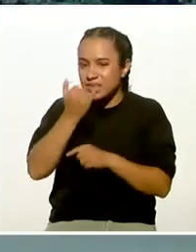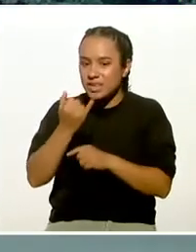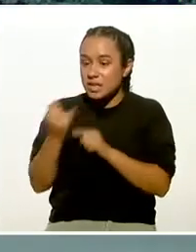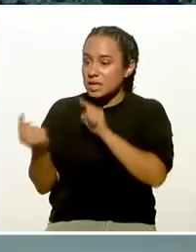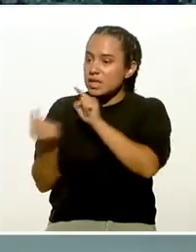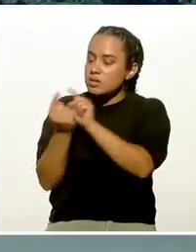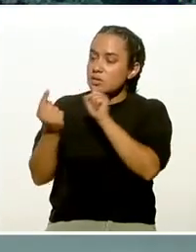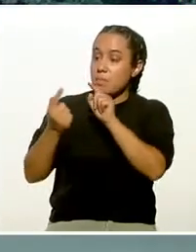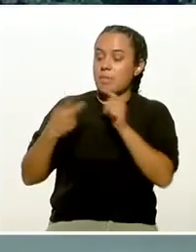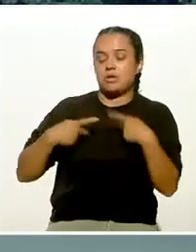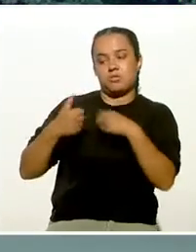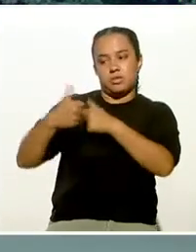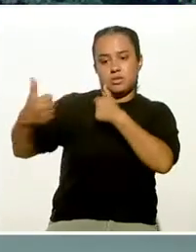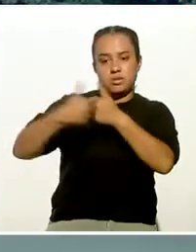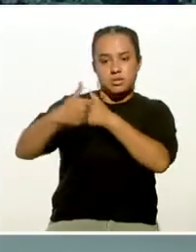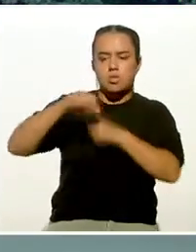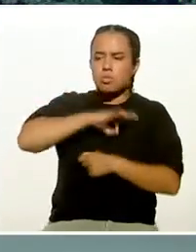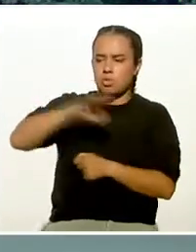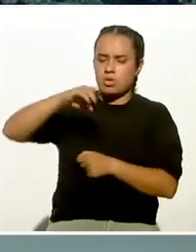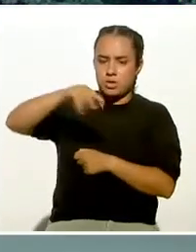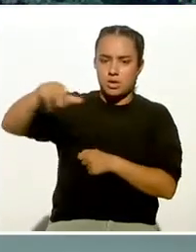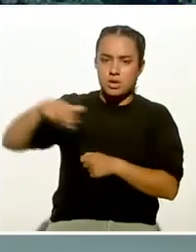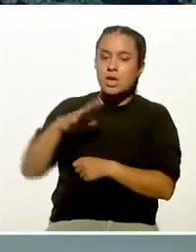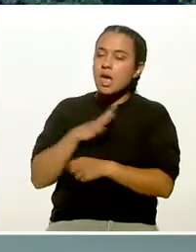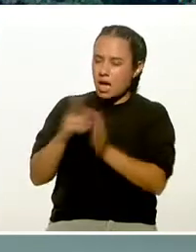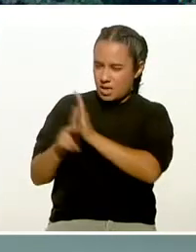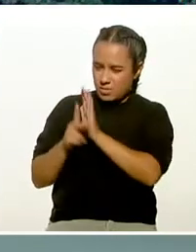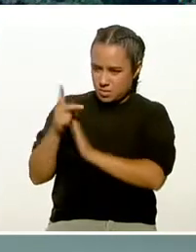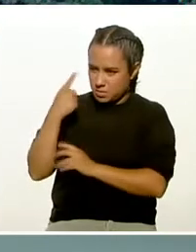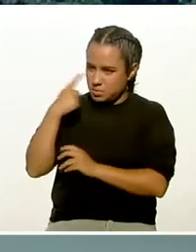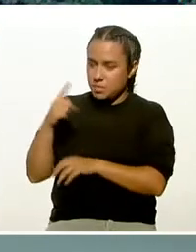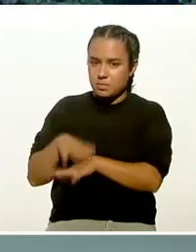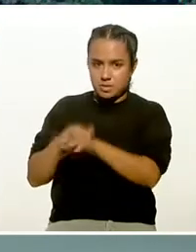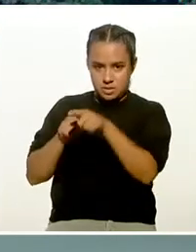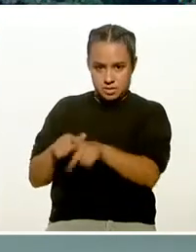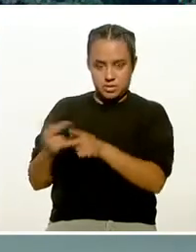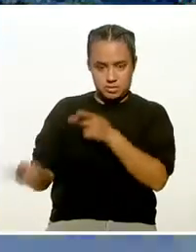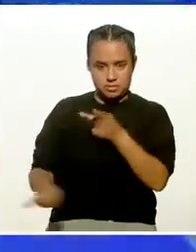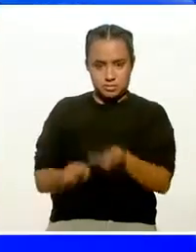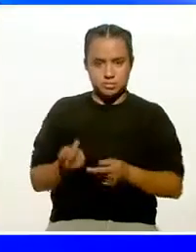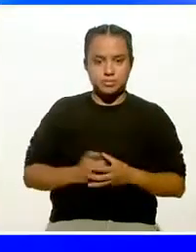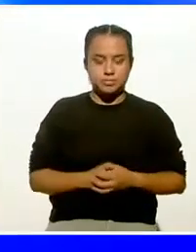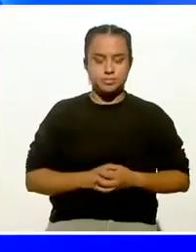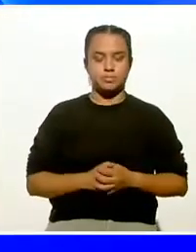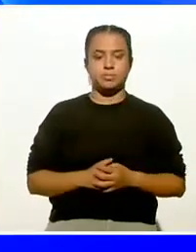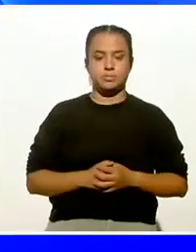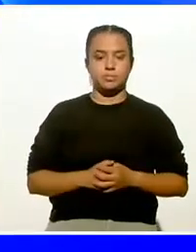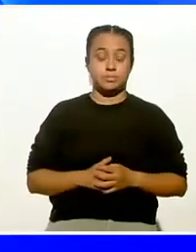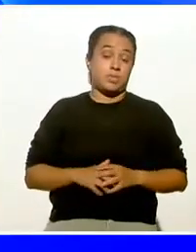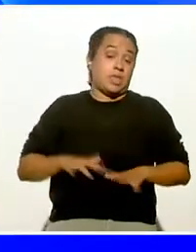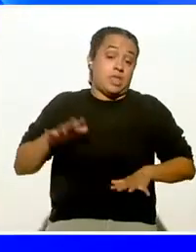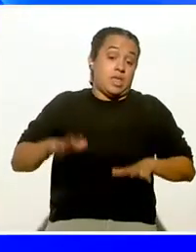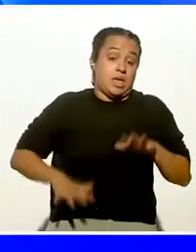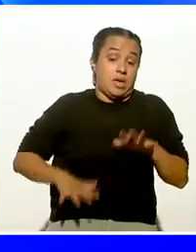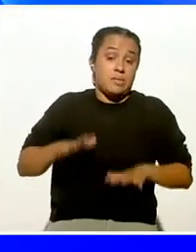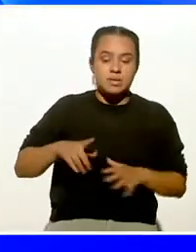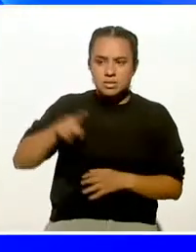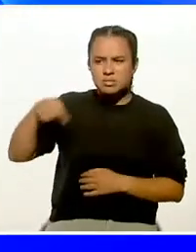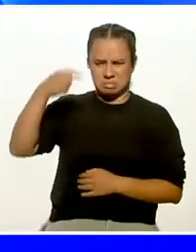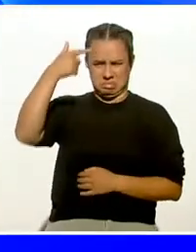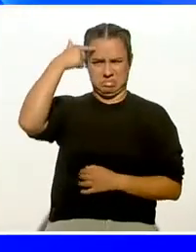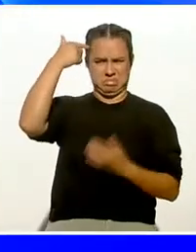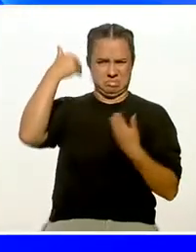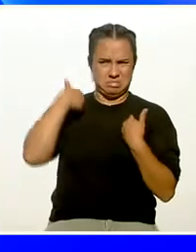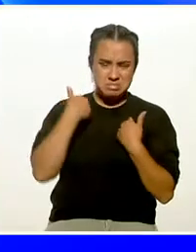es. puede perfectamente bien. Tenemos un material y ahorita regresamos a hacer más preguntas. A veces no somos conscientes del